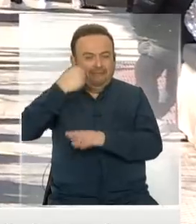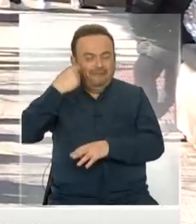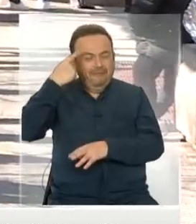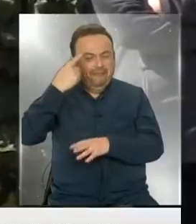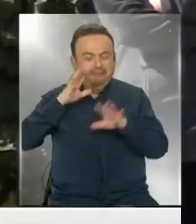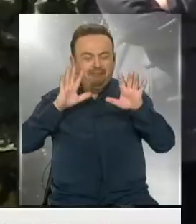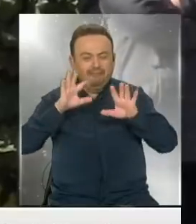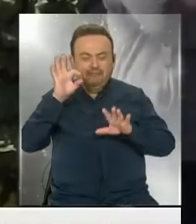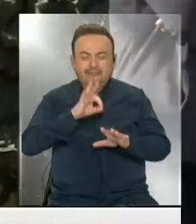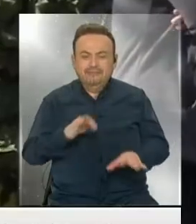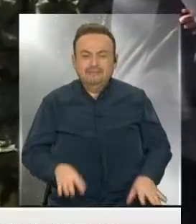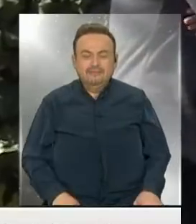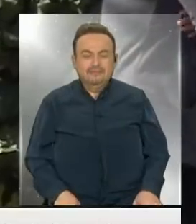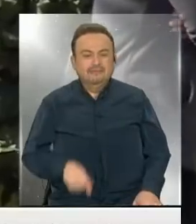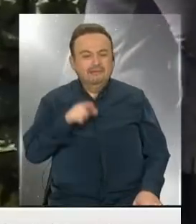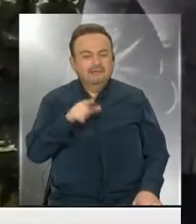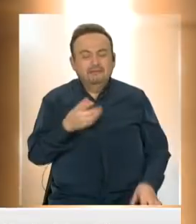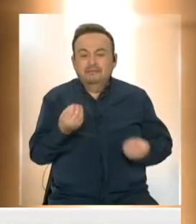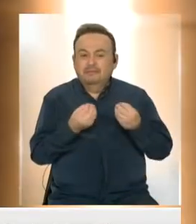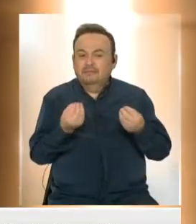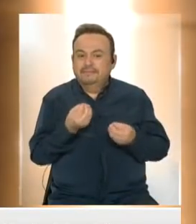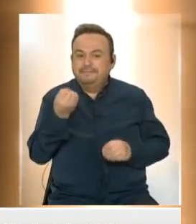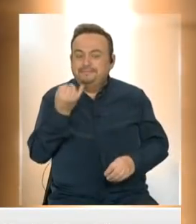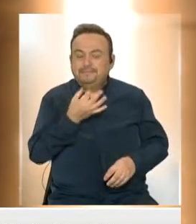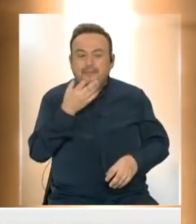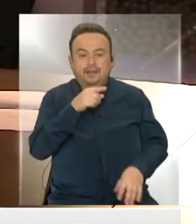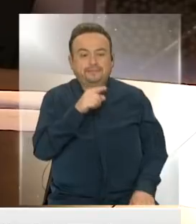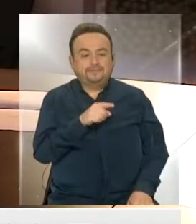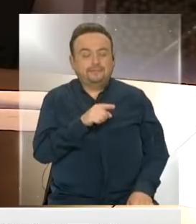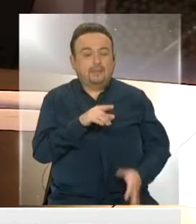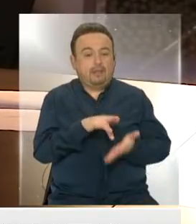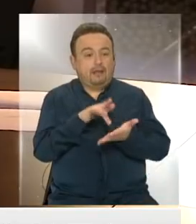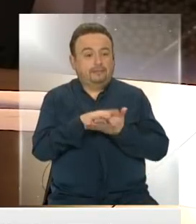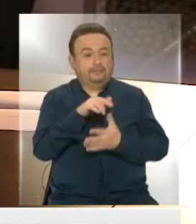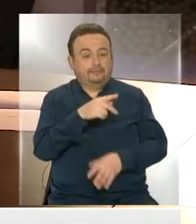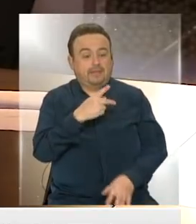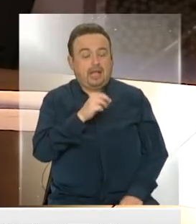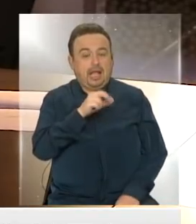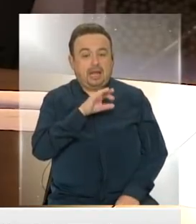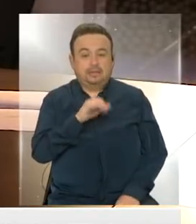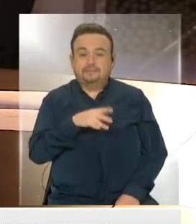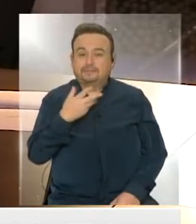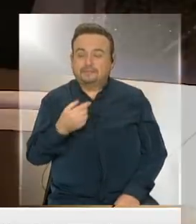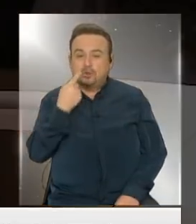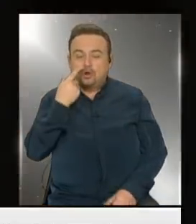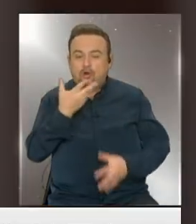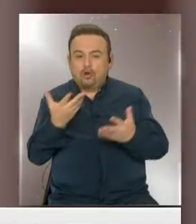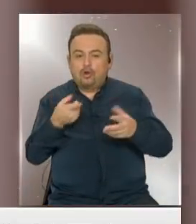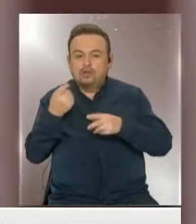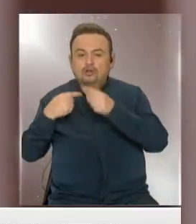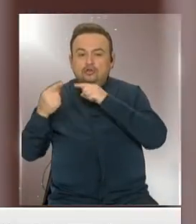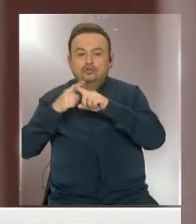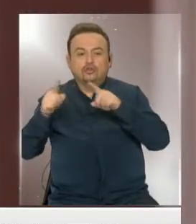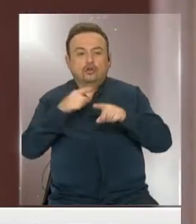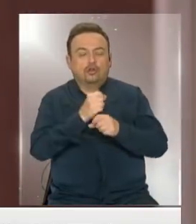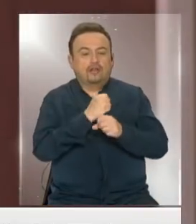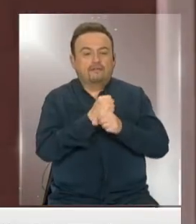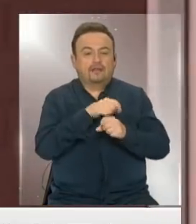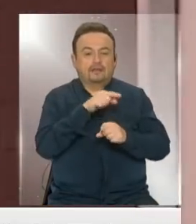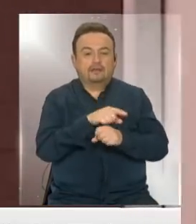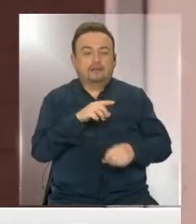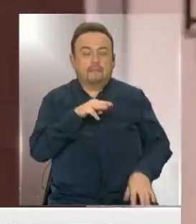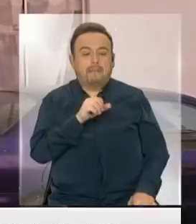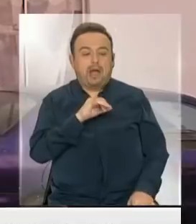retiro del 10%. Ya sabremos cuánto es el monto que se adeuda a Karen, mientras conoceremos la historia de otro trabajador,